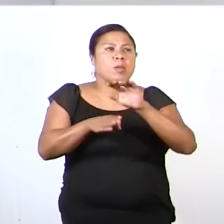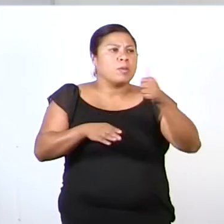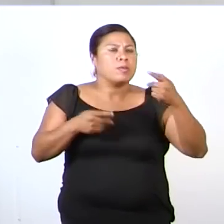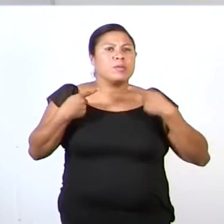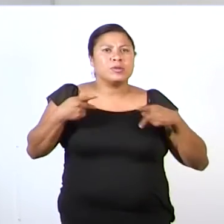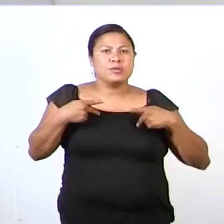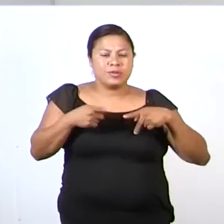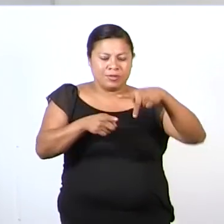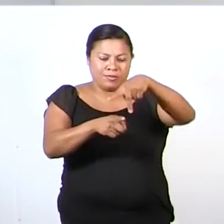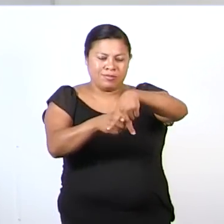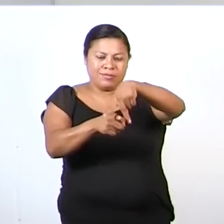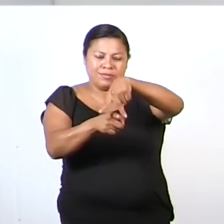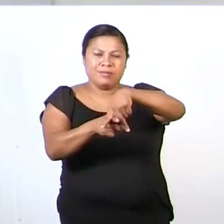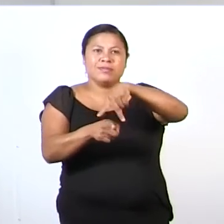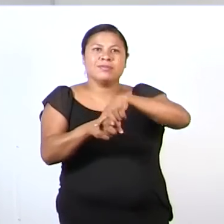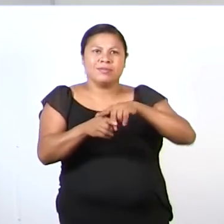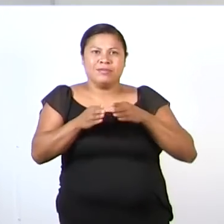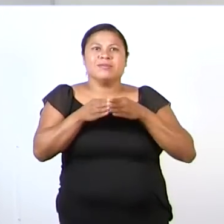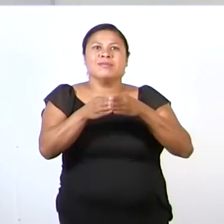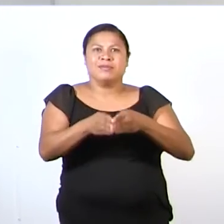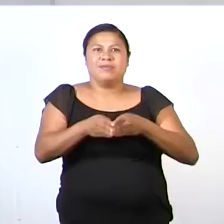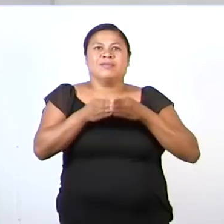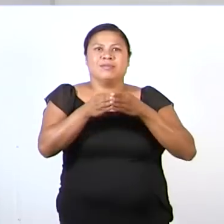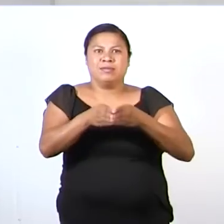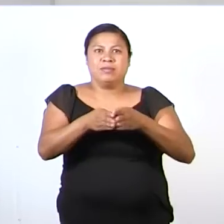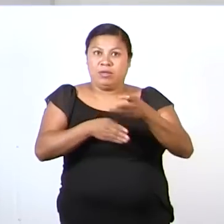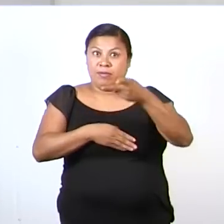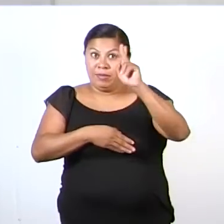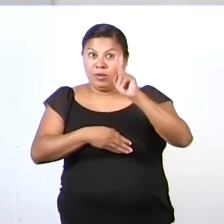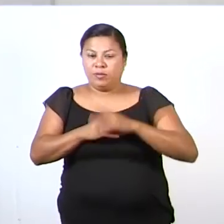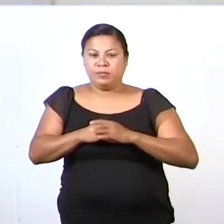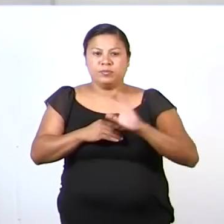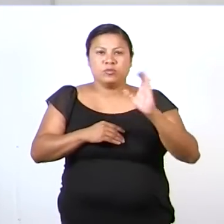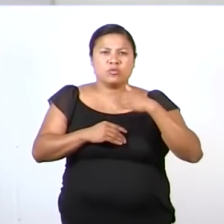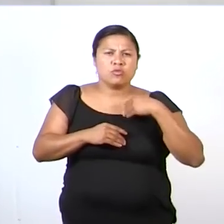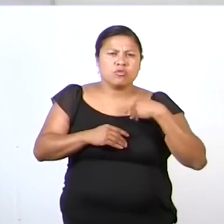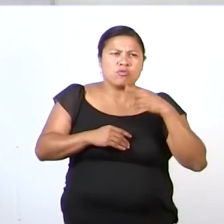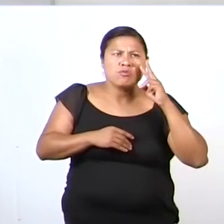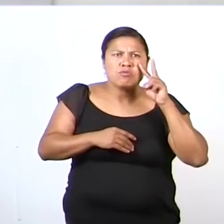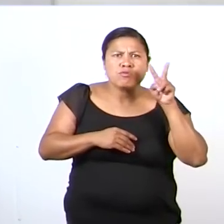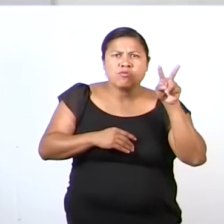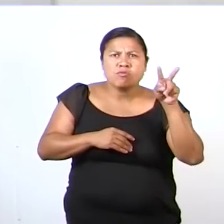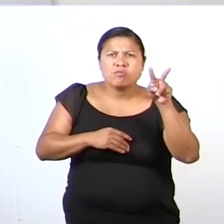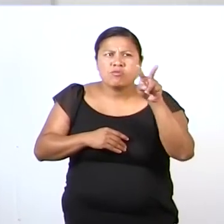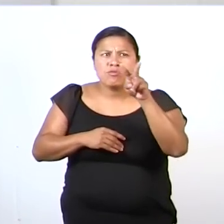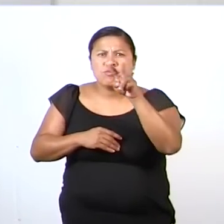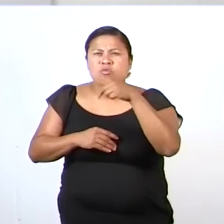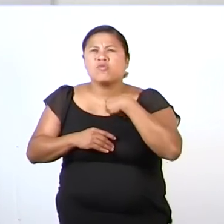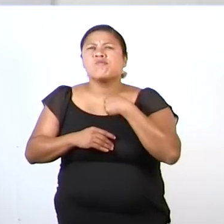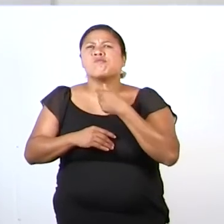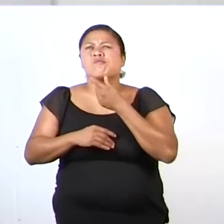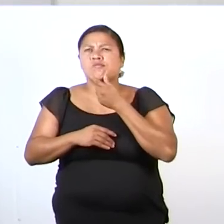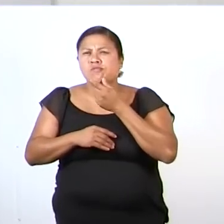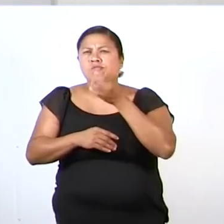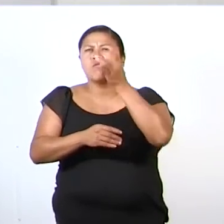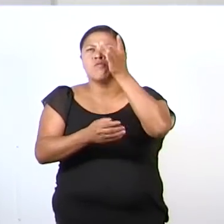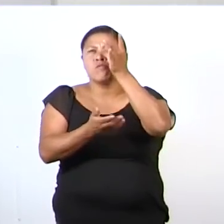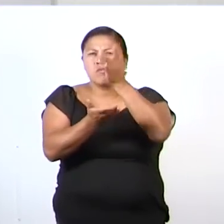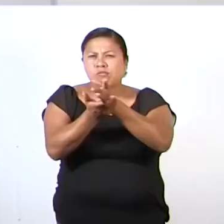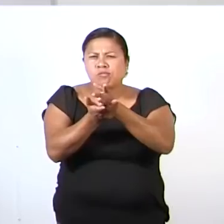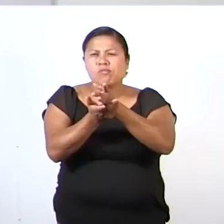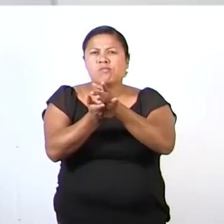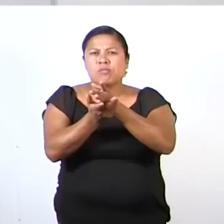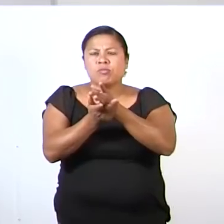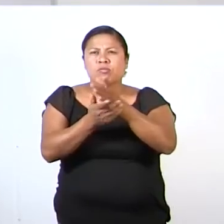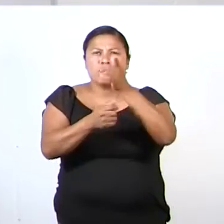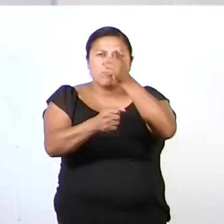acomodaban en la lancha. Pero cuando yo estaba observando, me di cuenta que